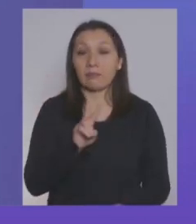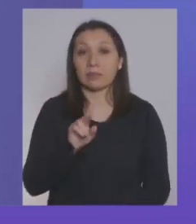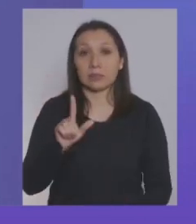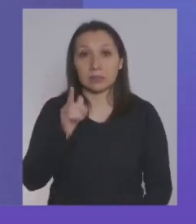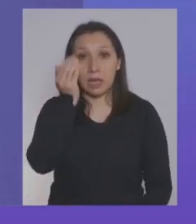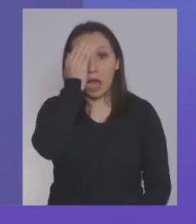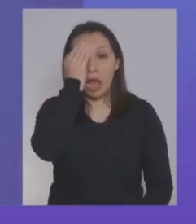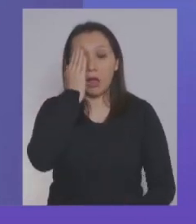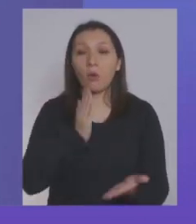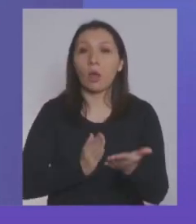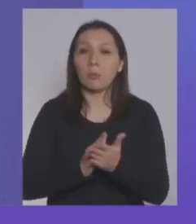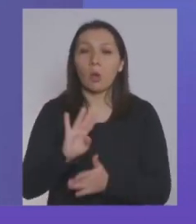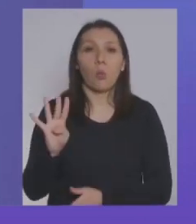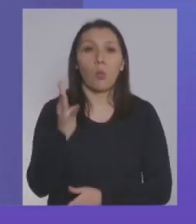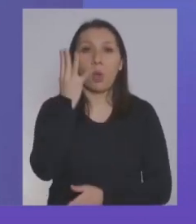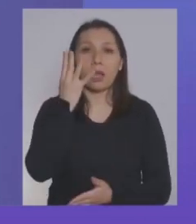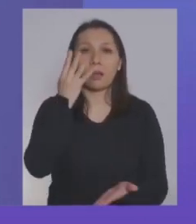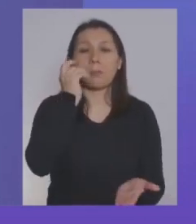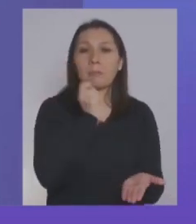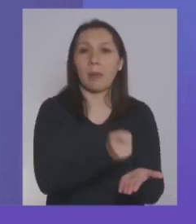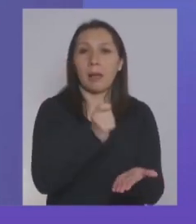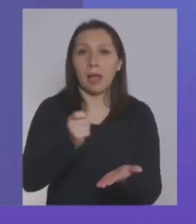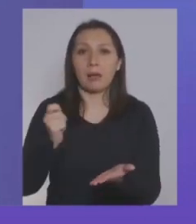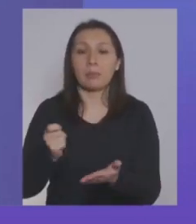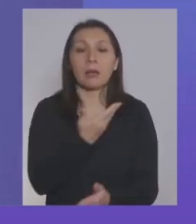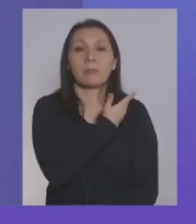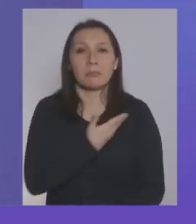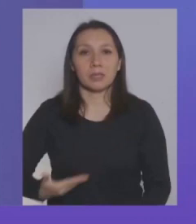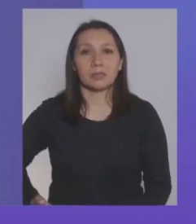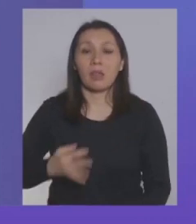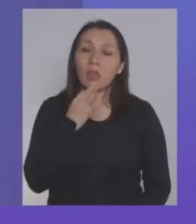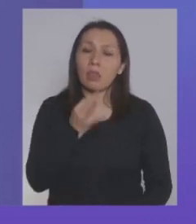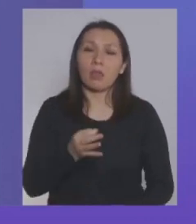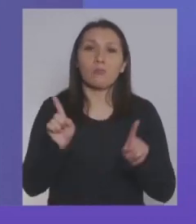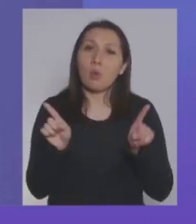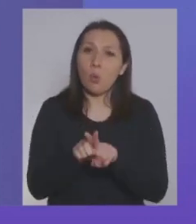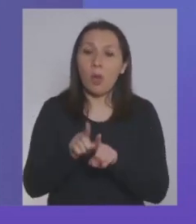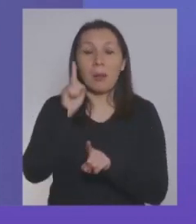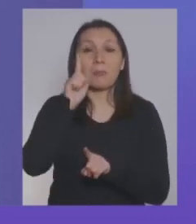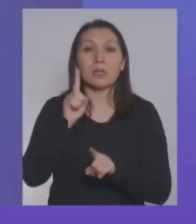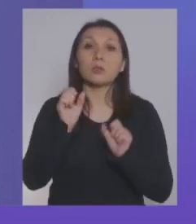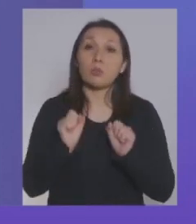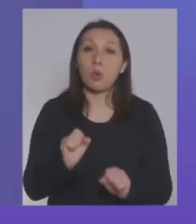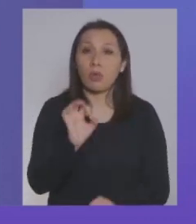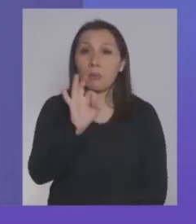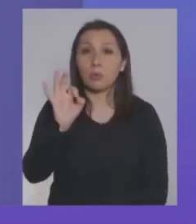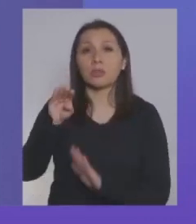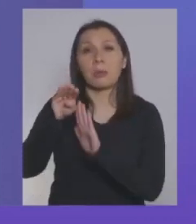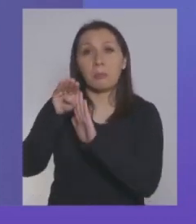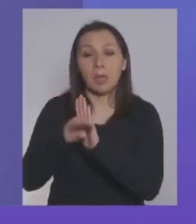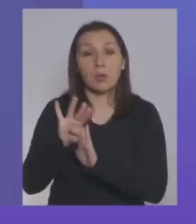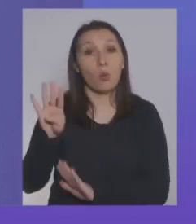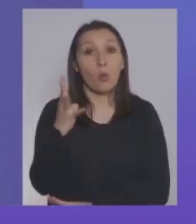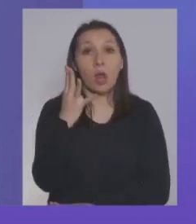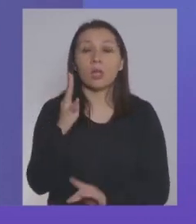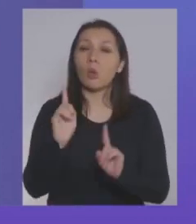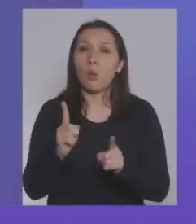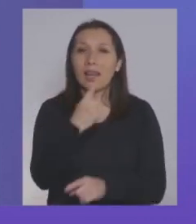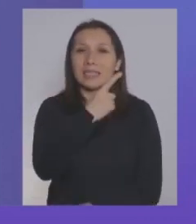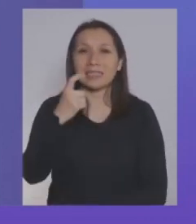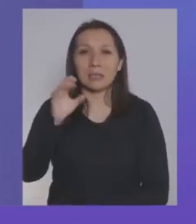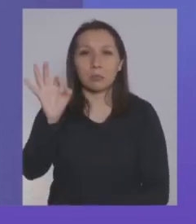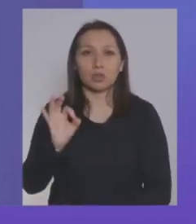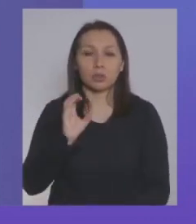se inició el cuarto pago, el presidente determinó que a pesar de que uno podía poner un porcentaje menor, este cuarto pago fuera el